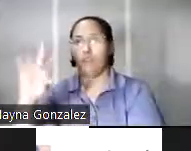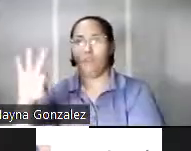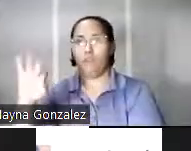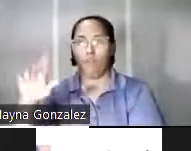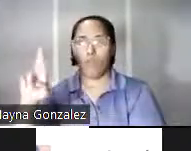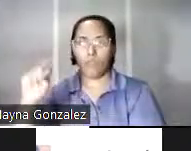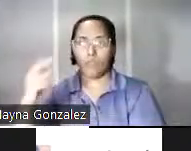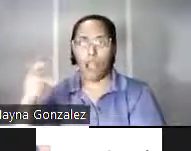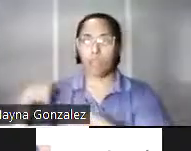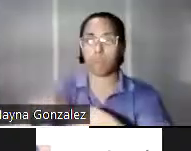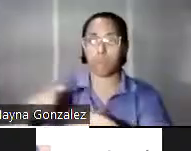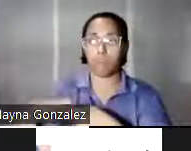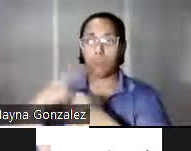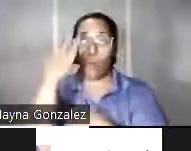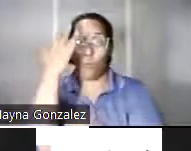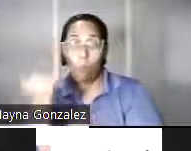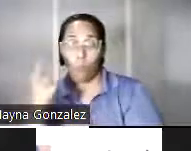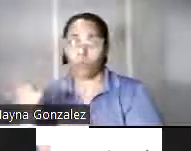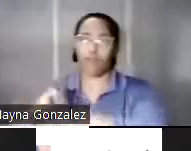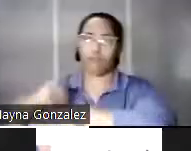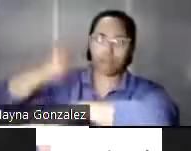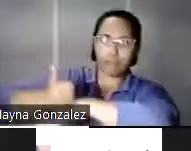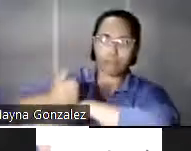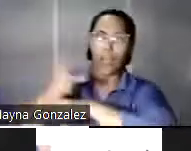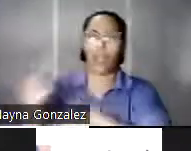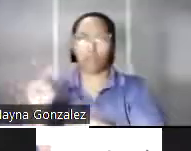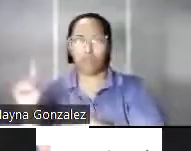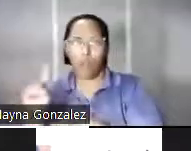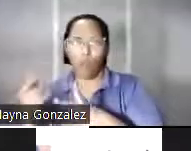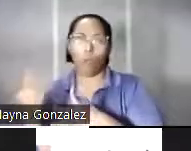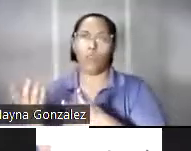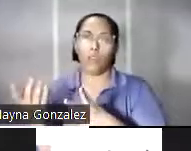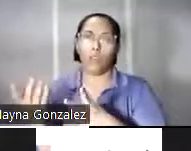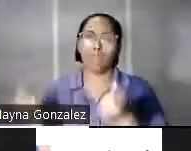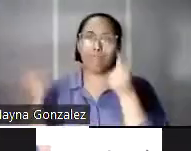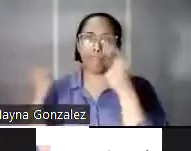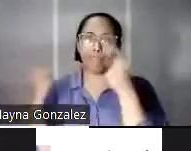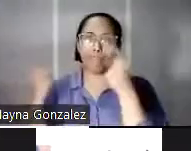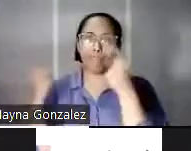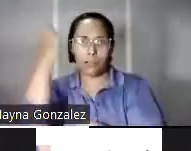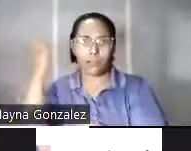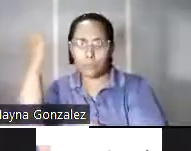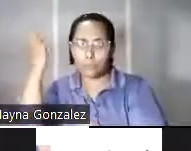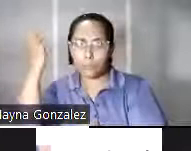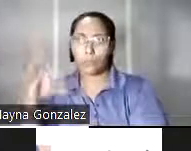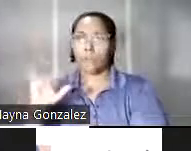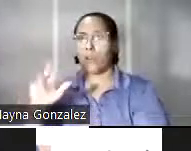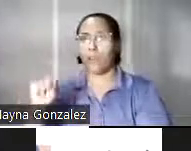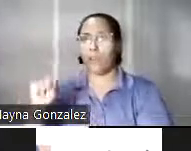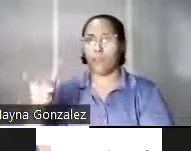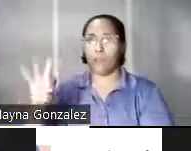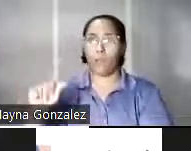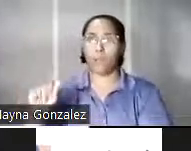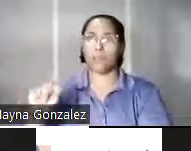porque algunos pretendieron establecer su origen en el país europeo. Con la influenza española murieron